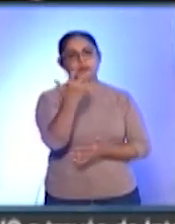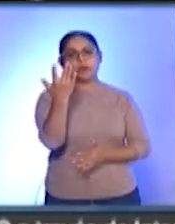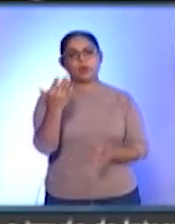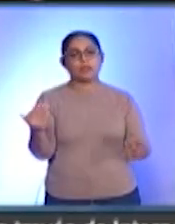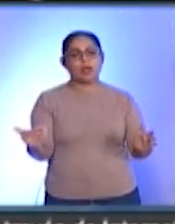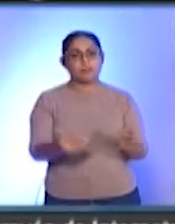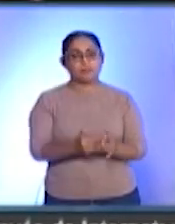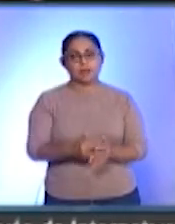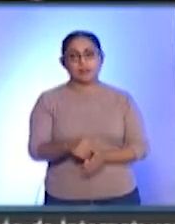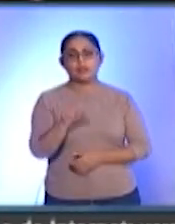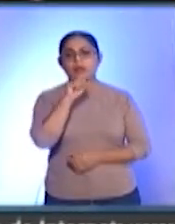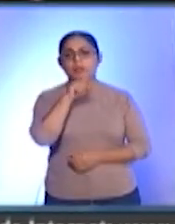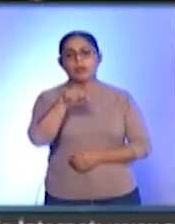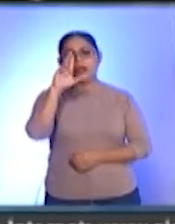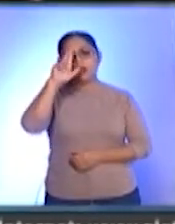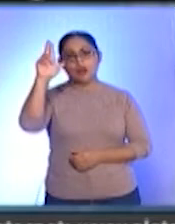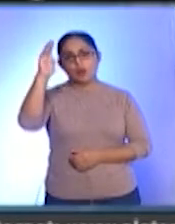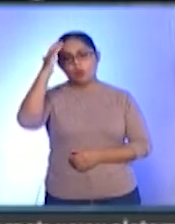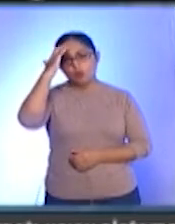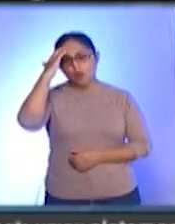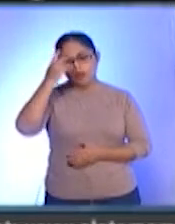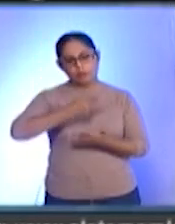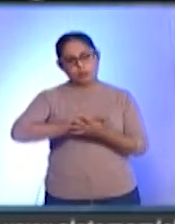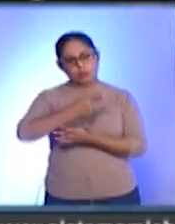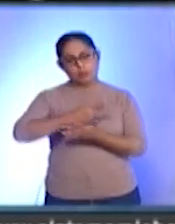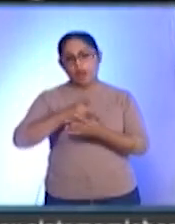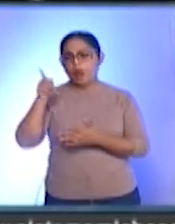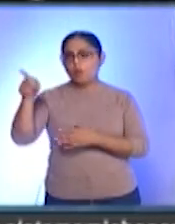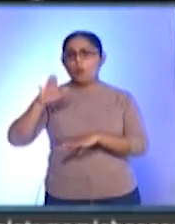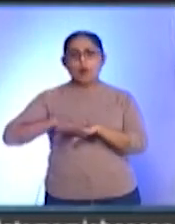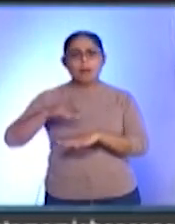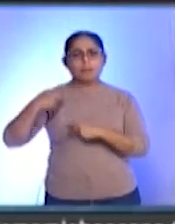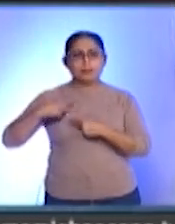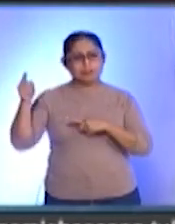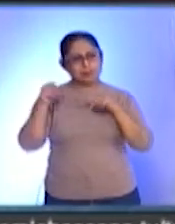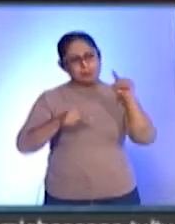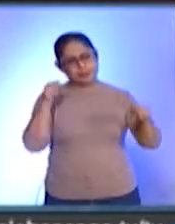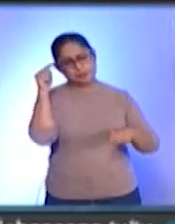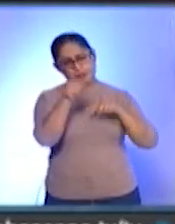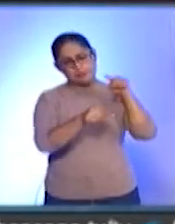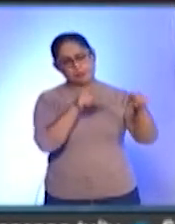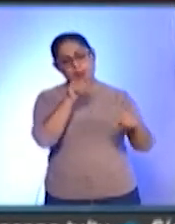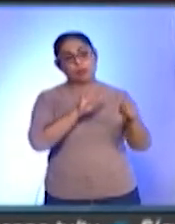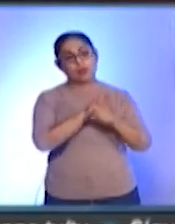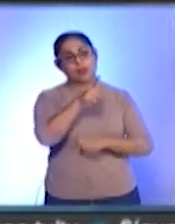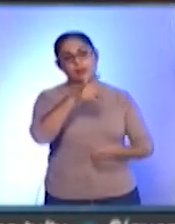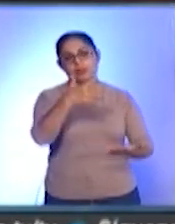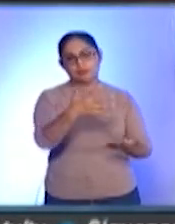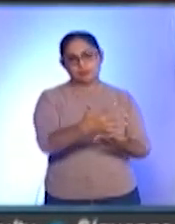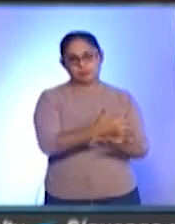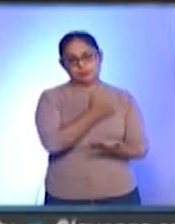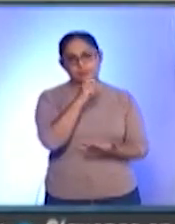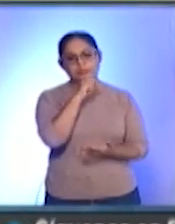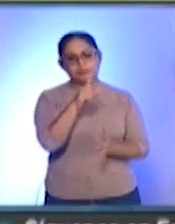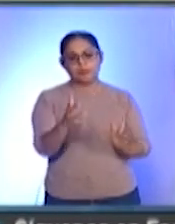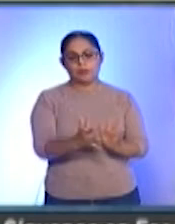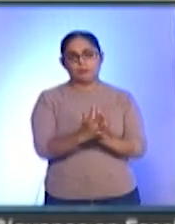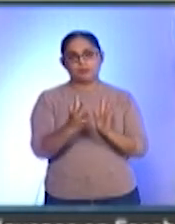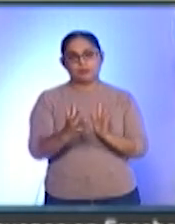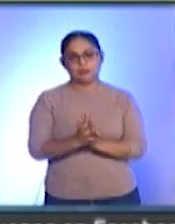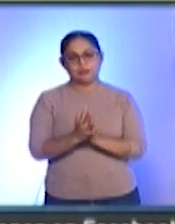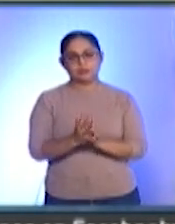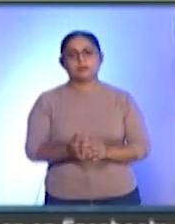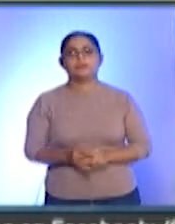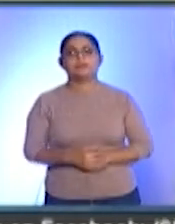Asimismo, se reconocerá con el premio del público al más votado por los asistentes en las funciones presenciales de la competencia oficial.